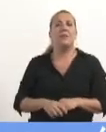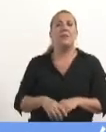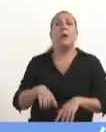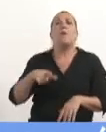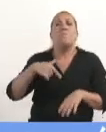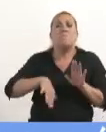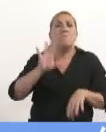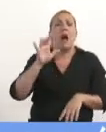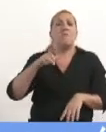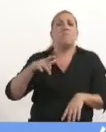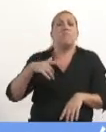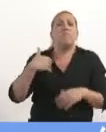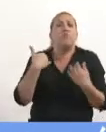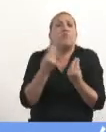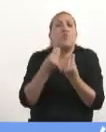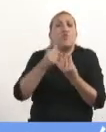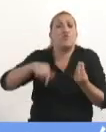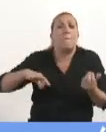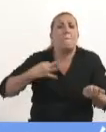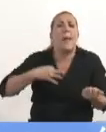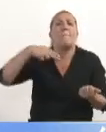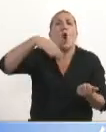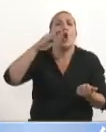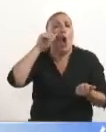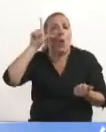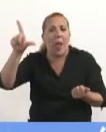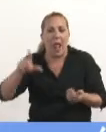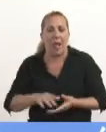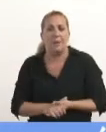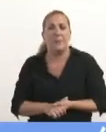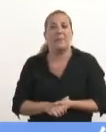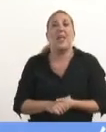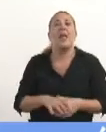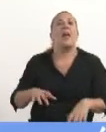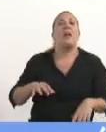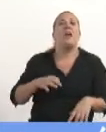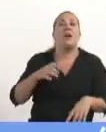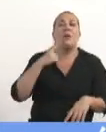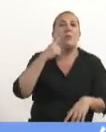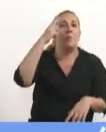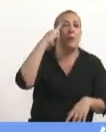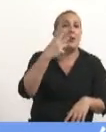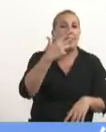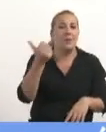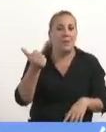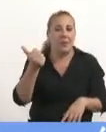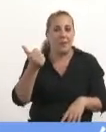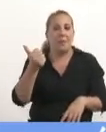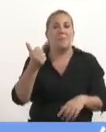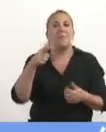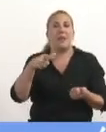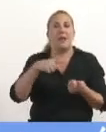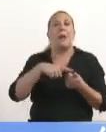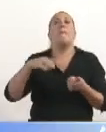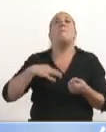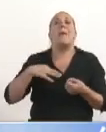premios Nobel argentinos que lo han logrado. En 1936, Carlos Saavedra Lamas, premio